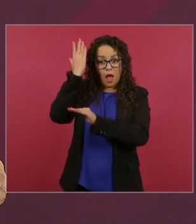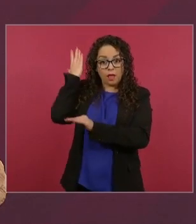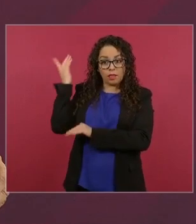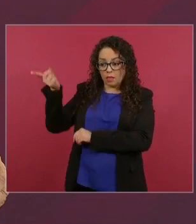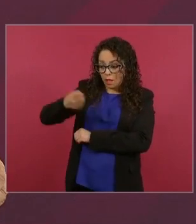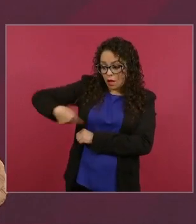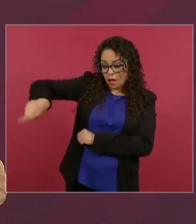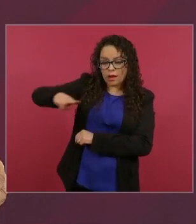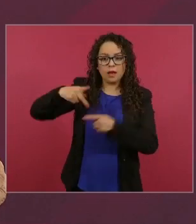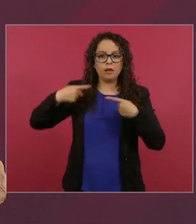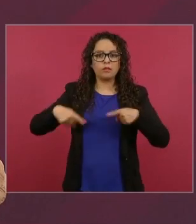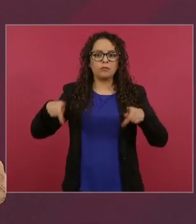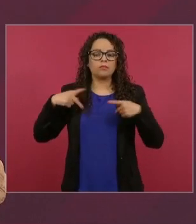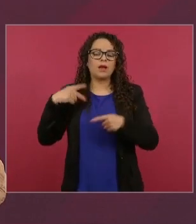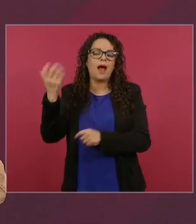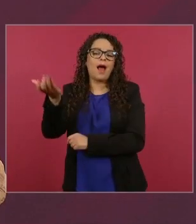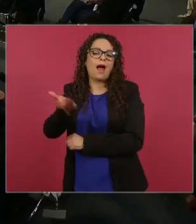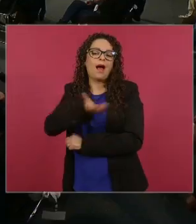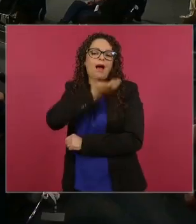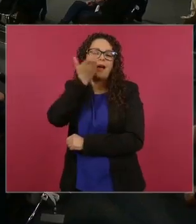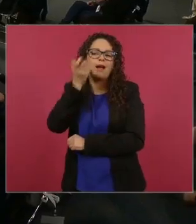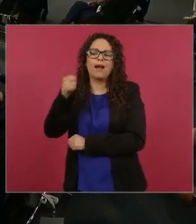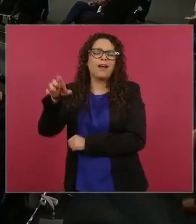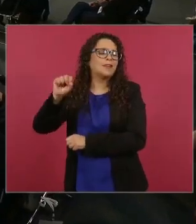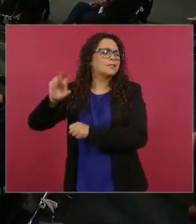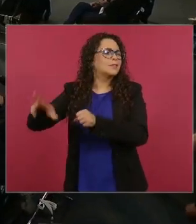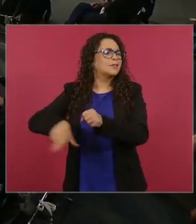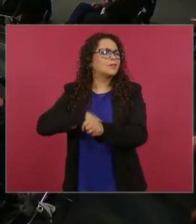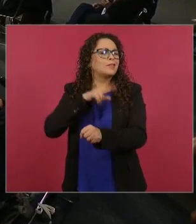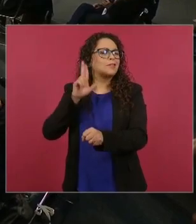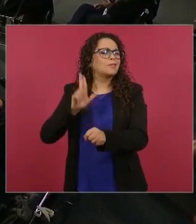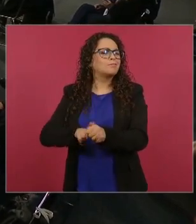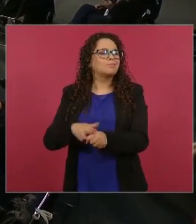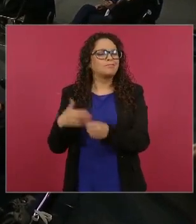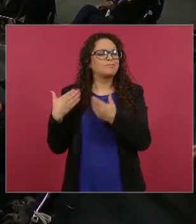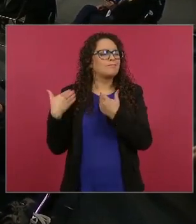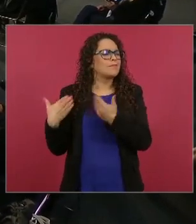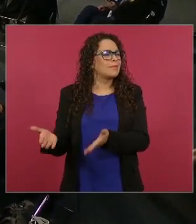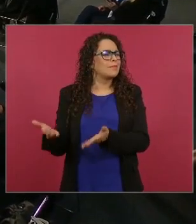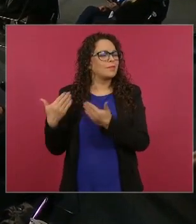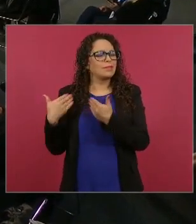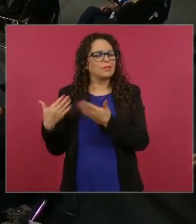y al pueblo nada y